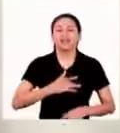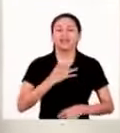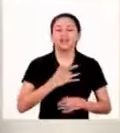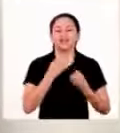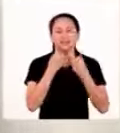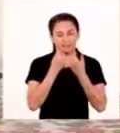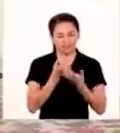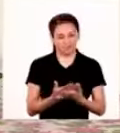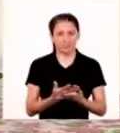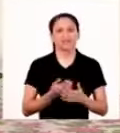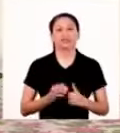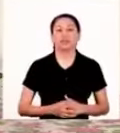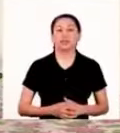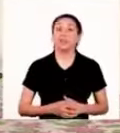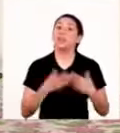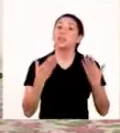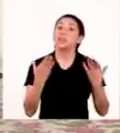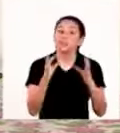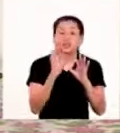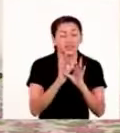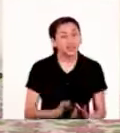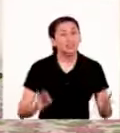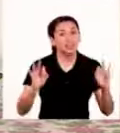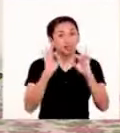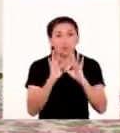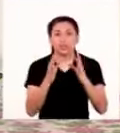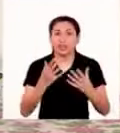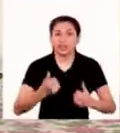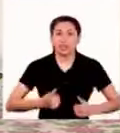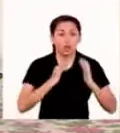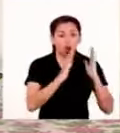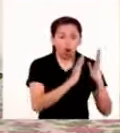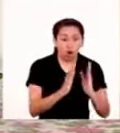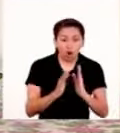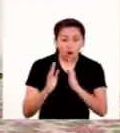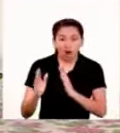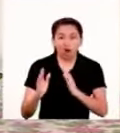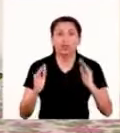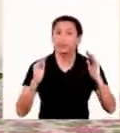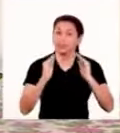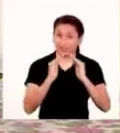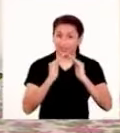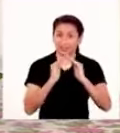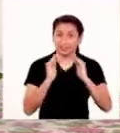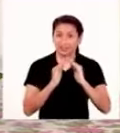mejor que importantes son las rutinas y el orden ¿verdad?